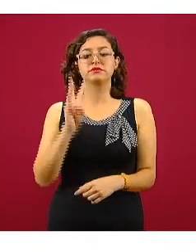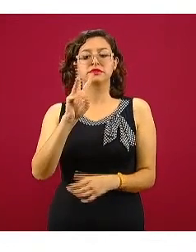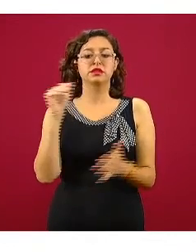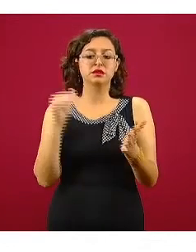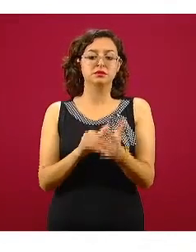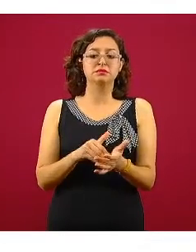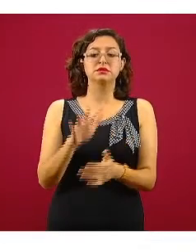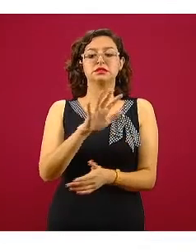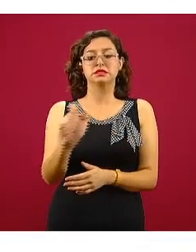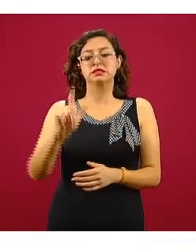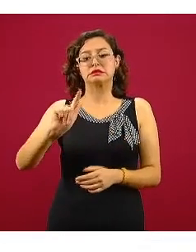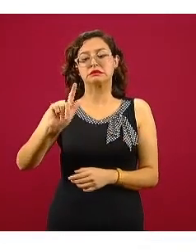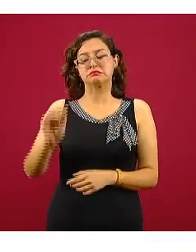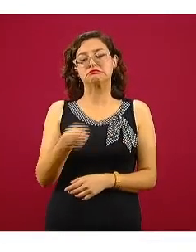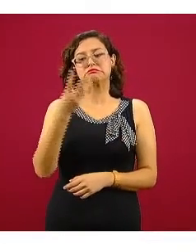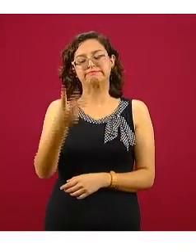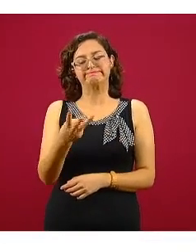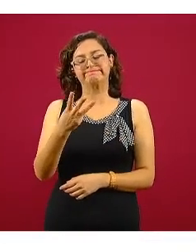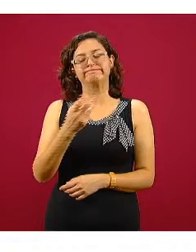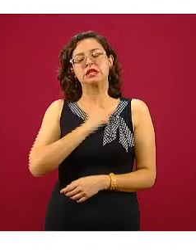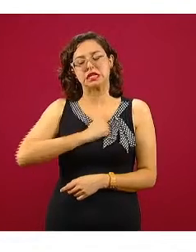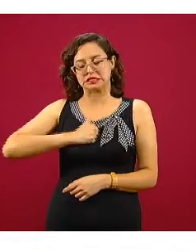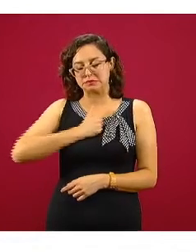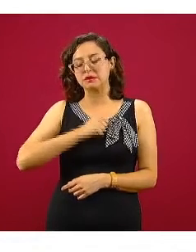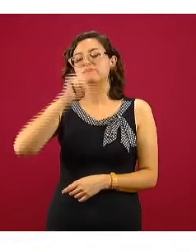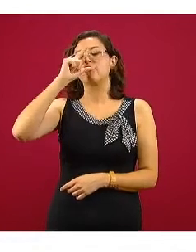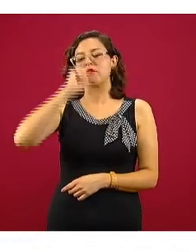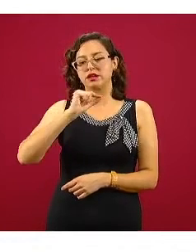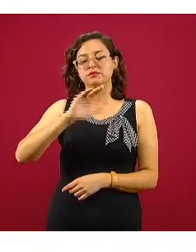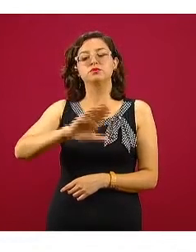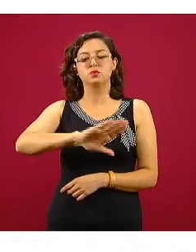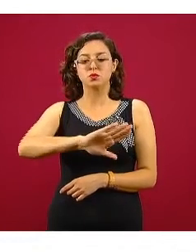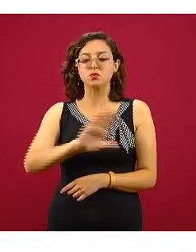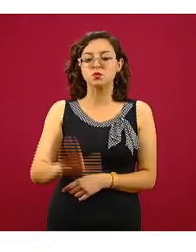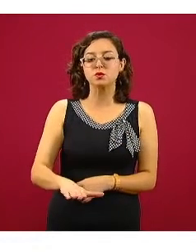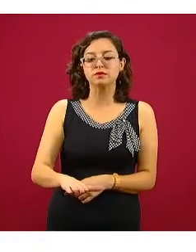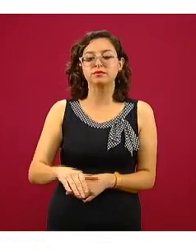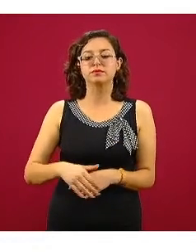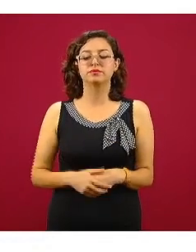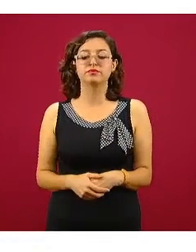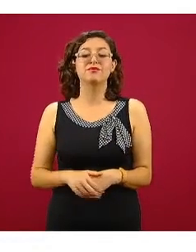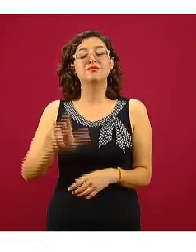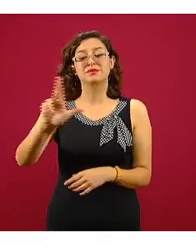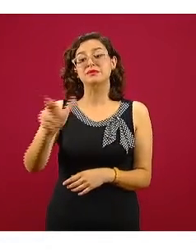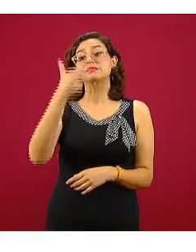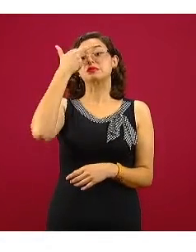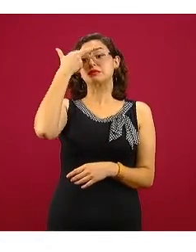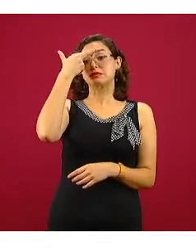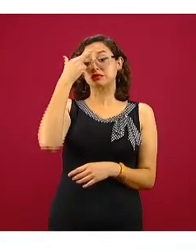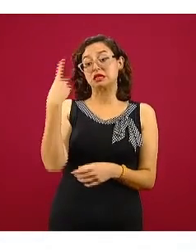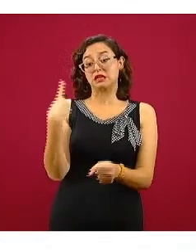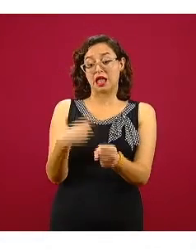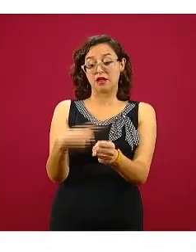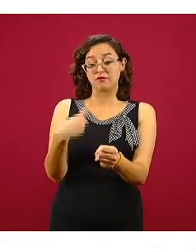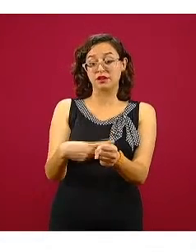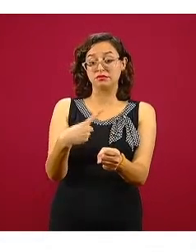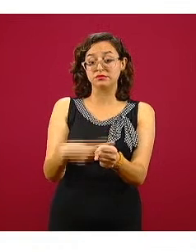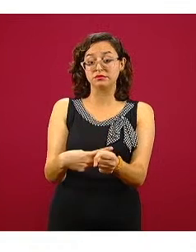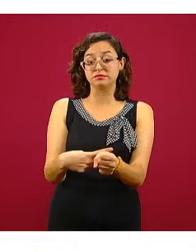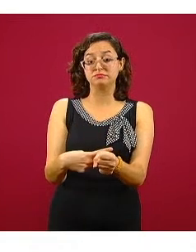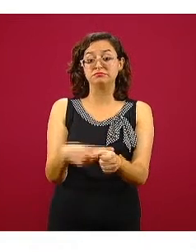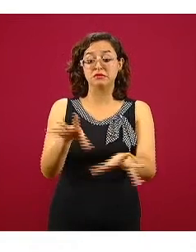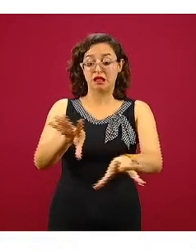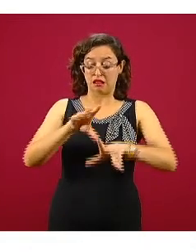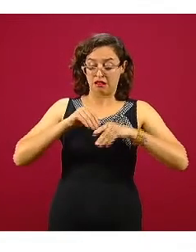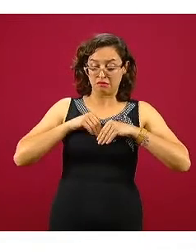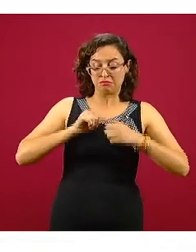las lamentables defunciones que han ocurrido a causa de esta enfermedad, recordando que es una enfermedad que puede